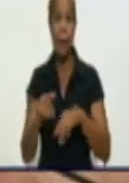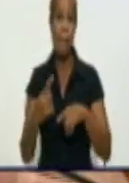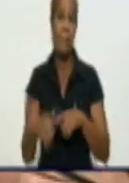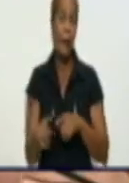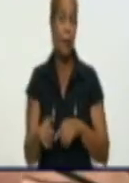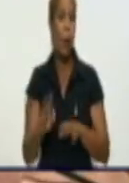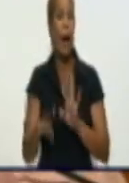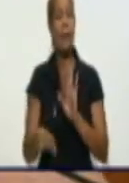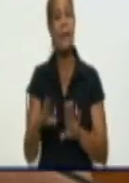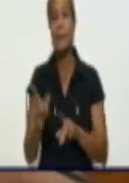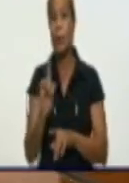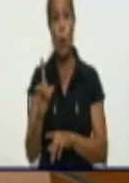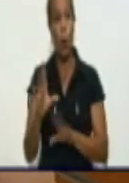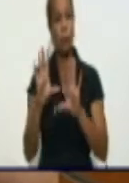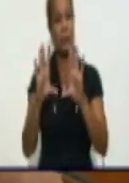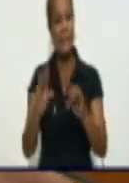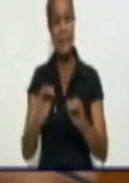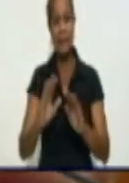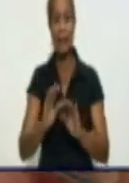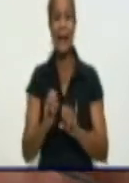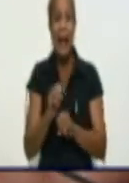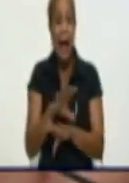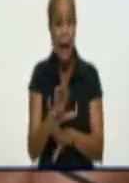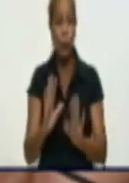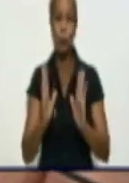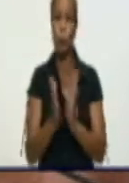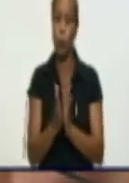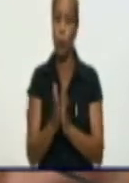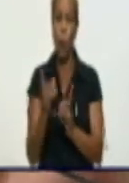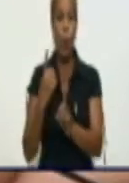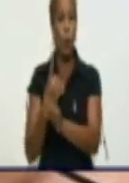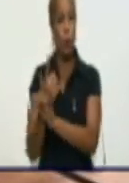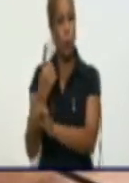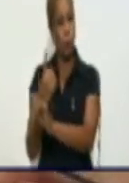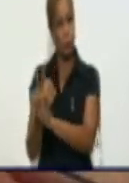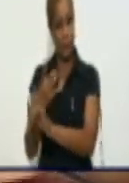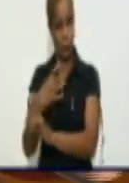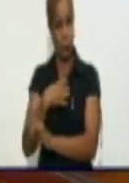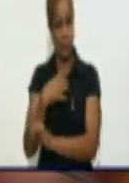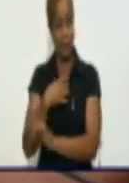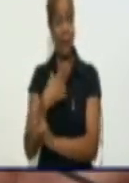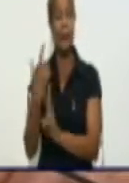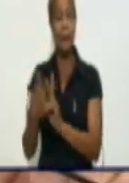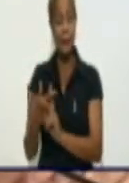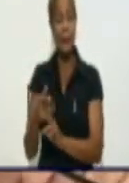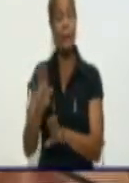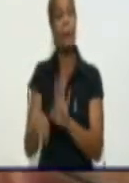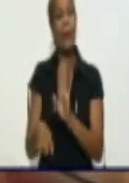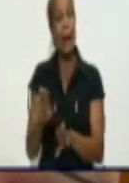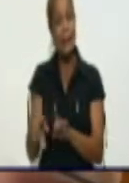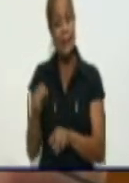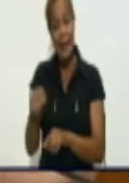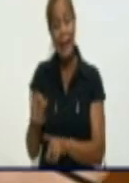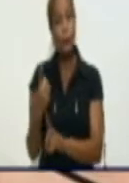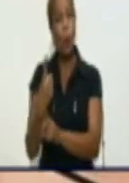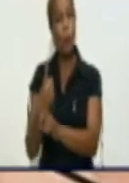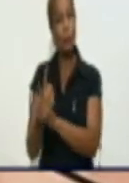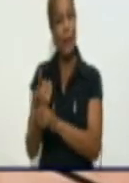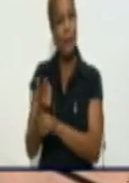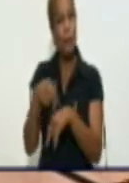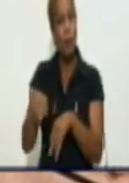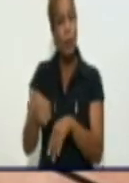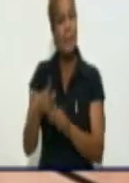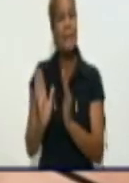todos los contactos. Son pacientes que se van quedando. Como uno dice vulgarmente. Cabo suelto. Personas que se van